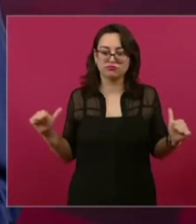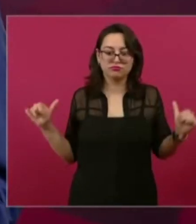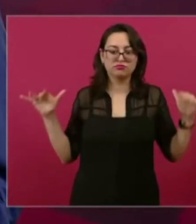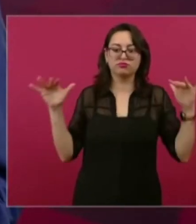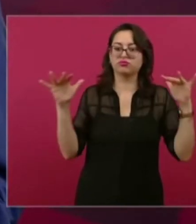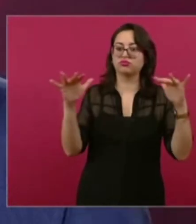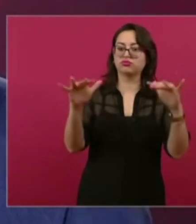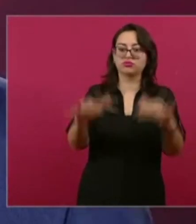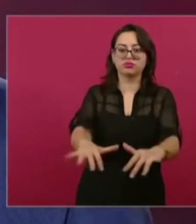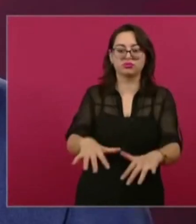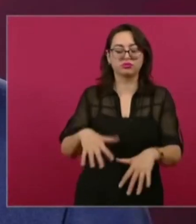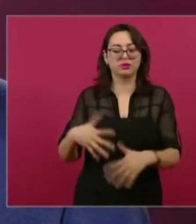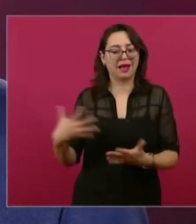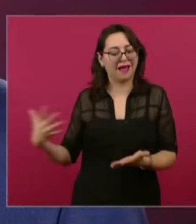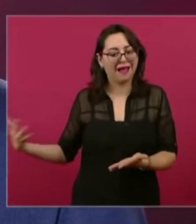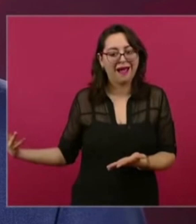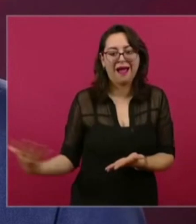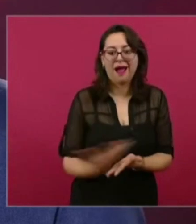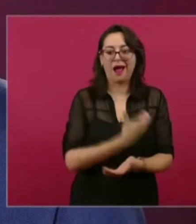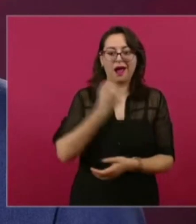de todo un pueblo.